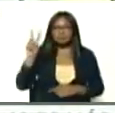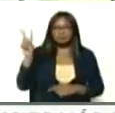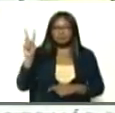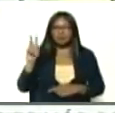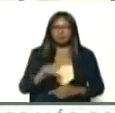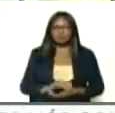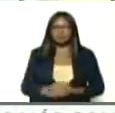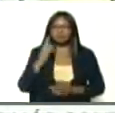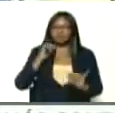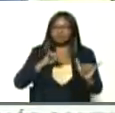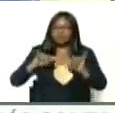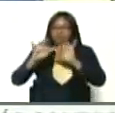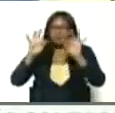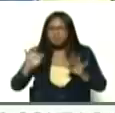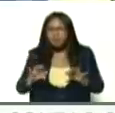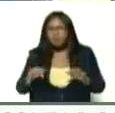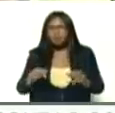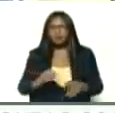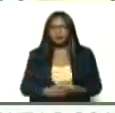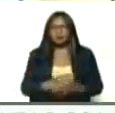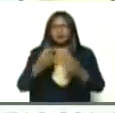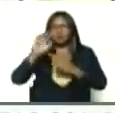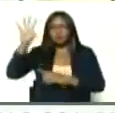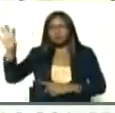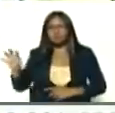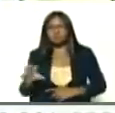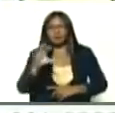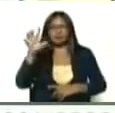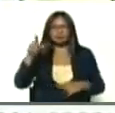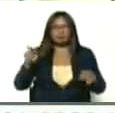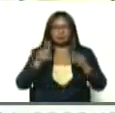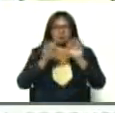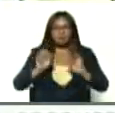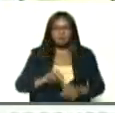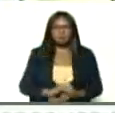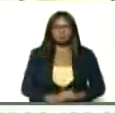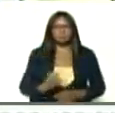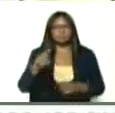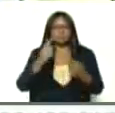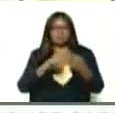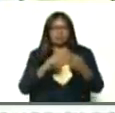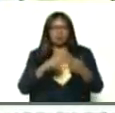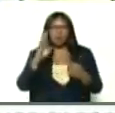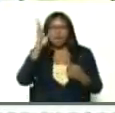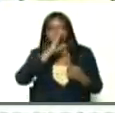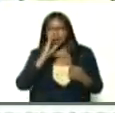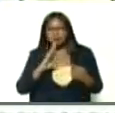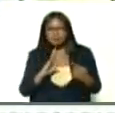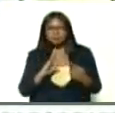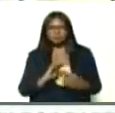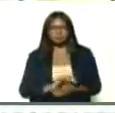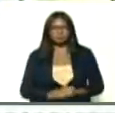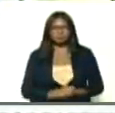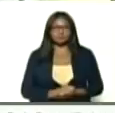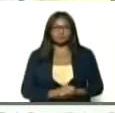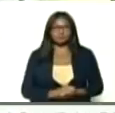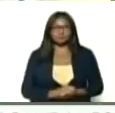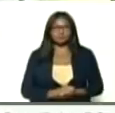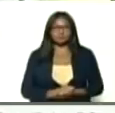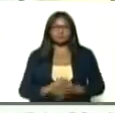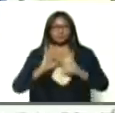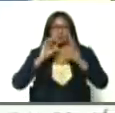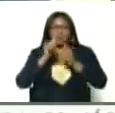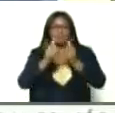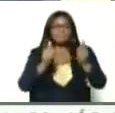teniendo el mismo efecto, que está teniendo en otros países, primer lugar, en Brasil, me comentaba la